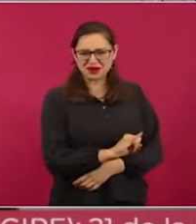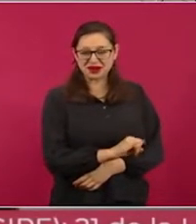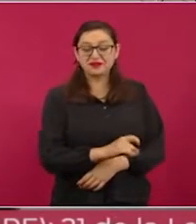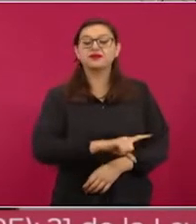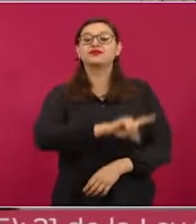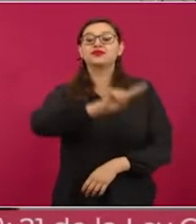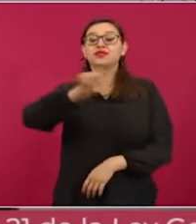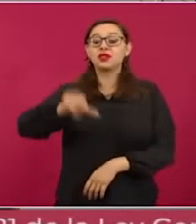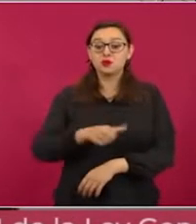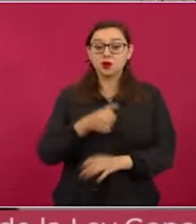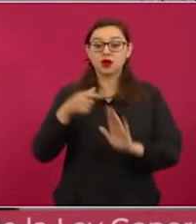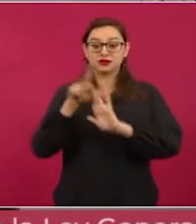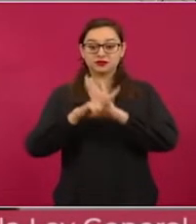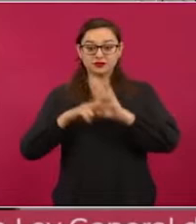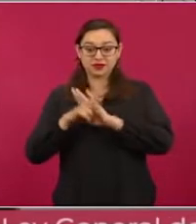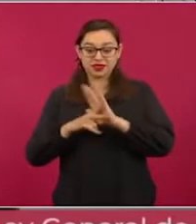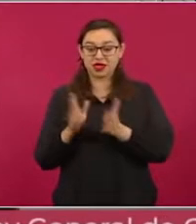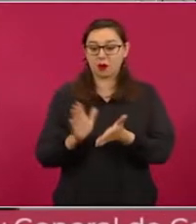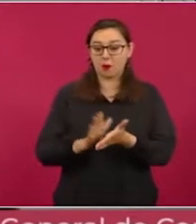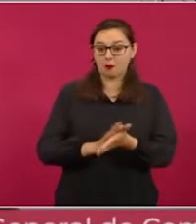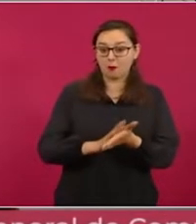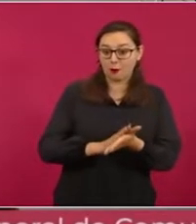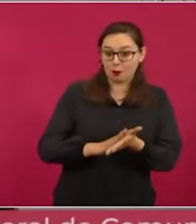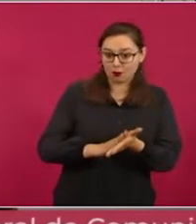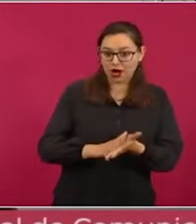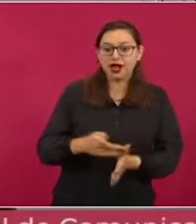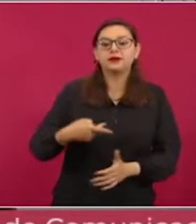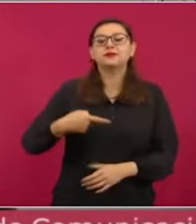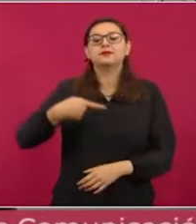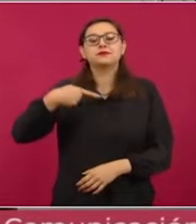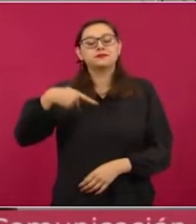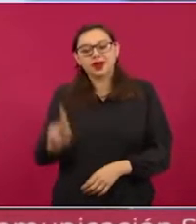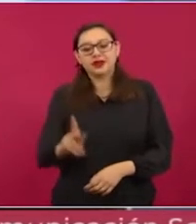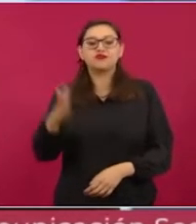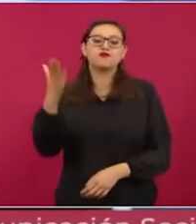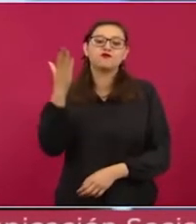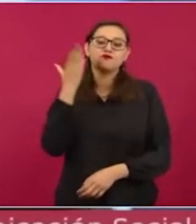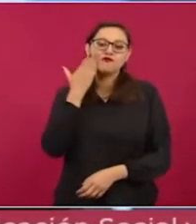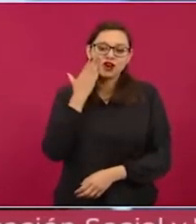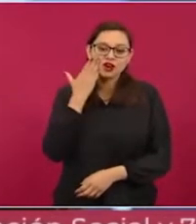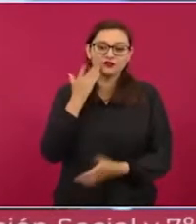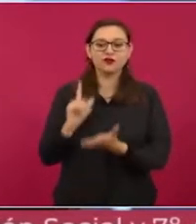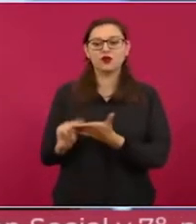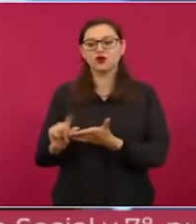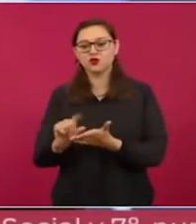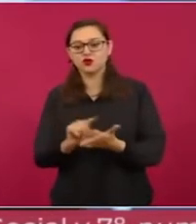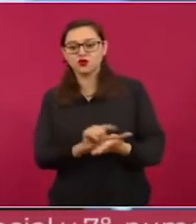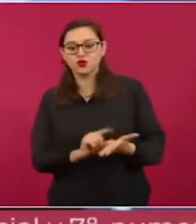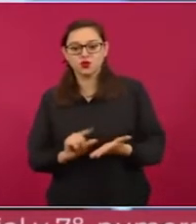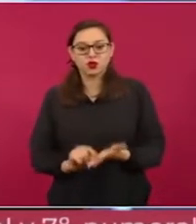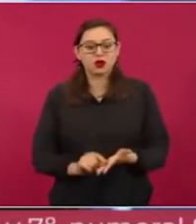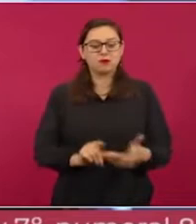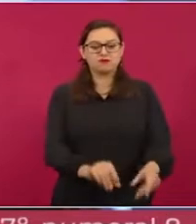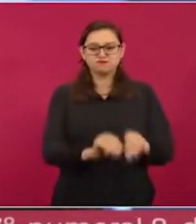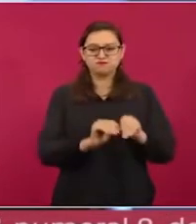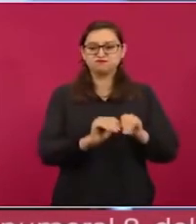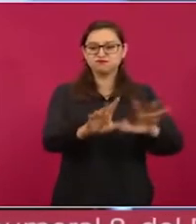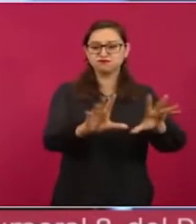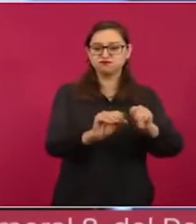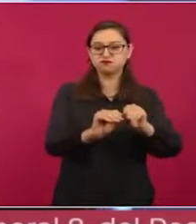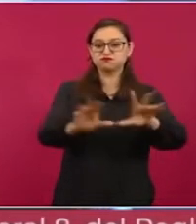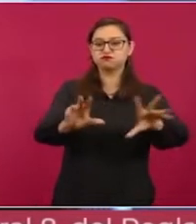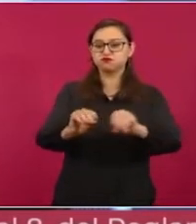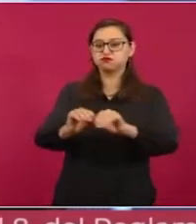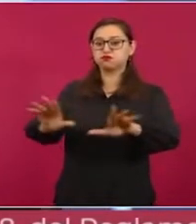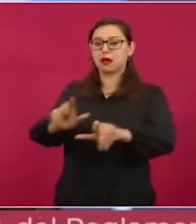borrado, pero se viralizó a través de otras redes sociales como Facebook, y Twitter, y fue enviado como cadena en